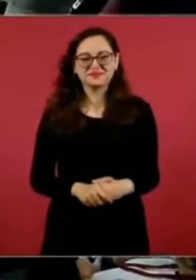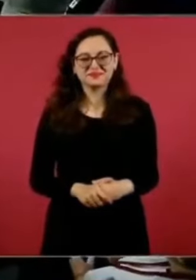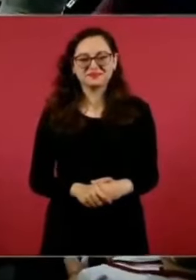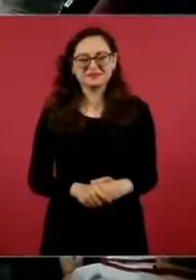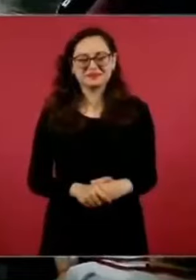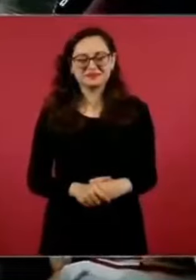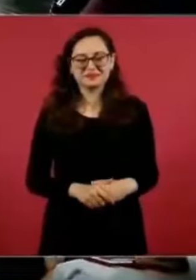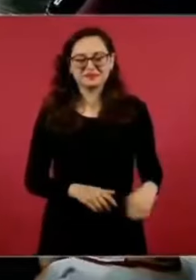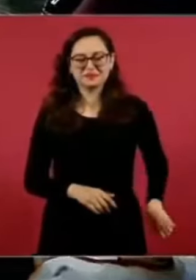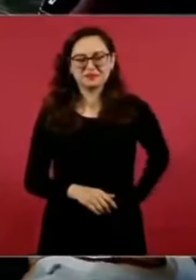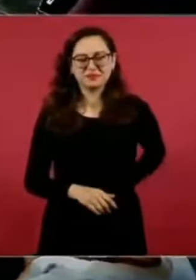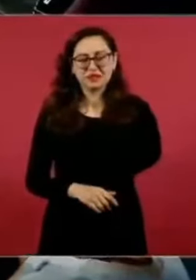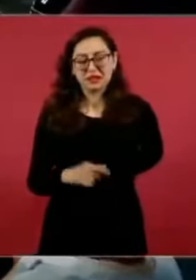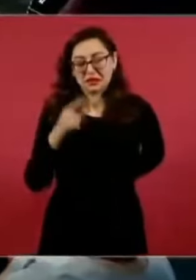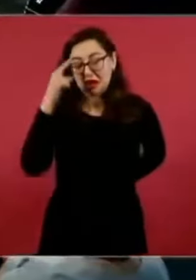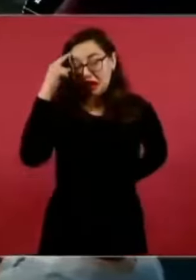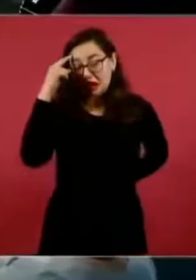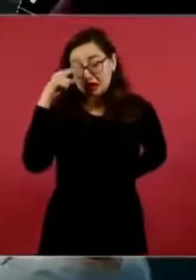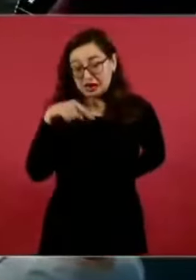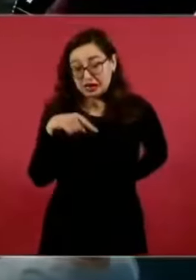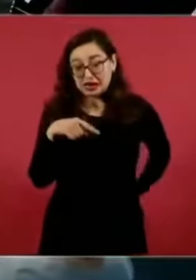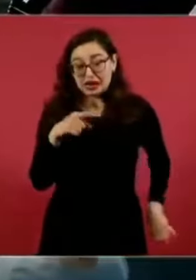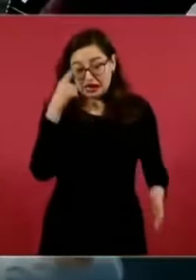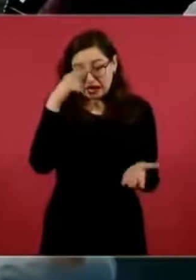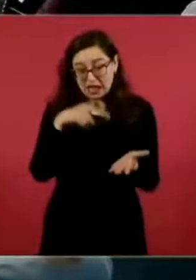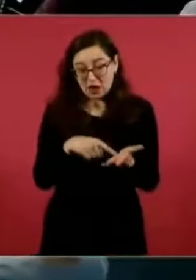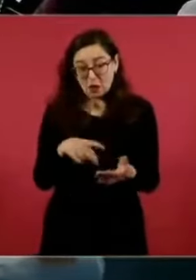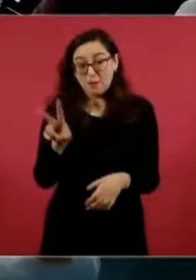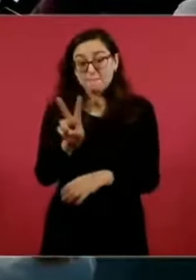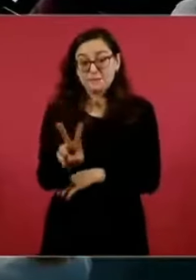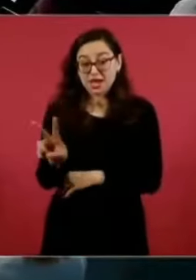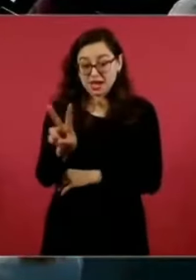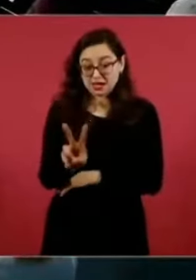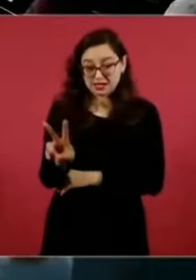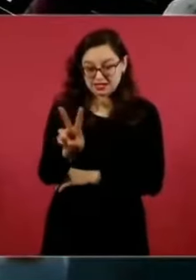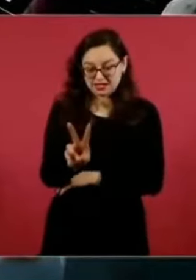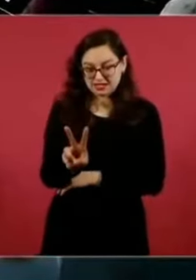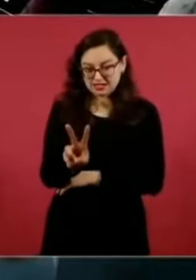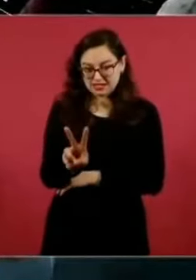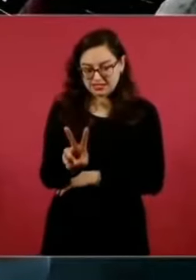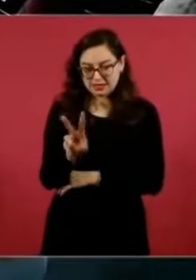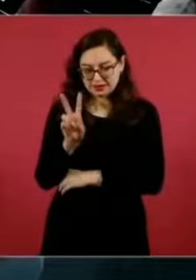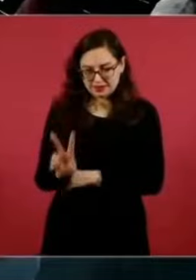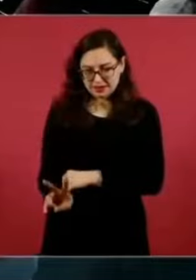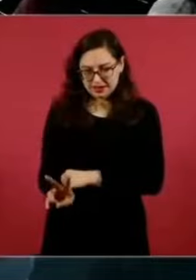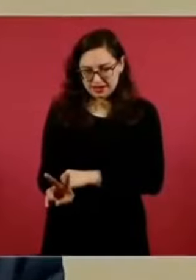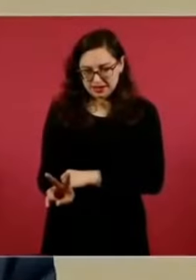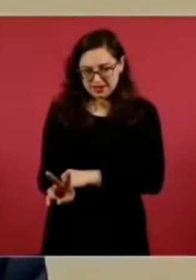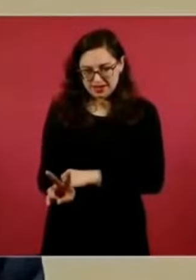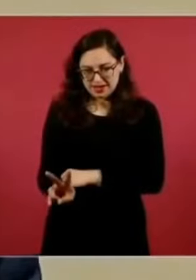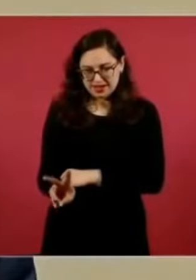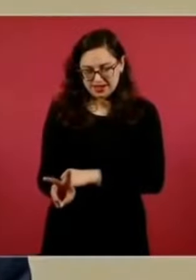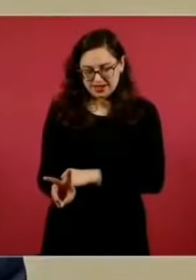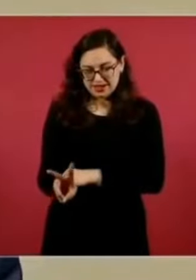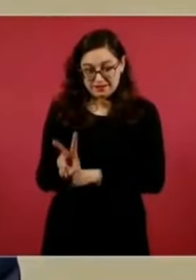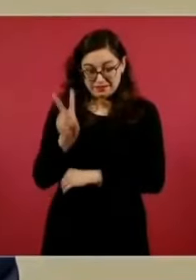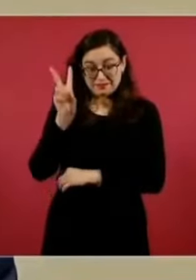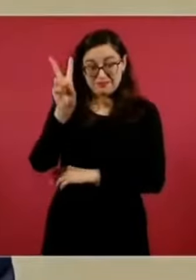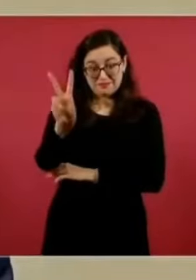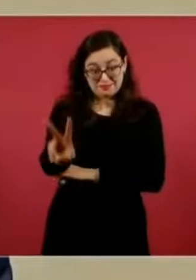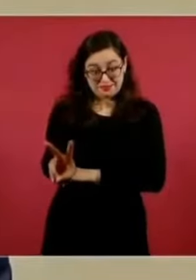Es un viernes, de este viernes, al que sigue,